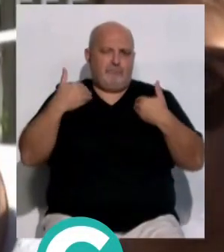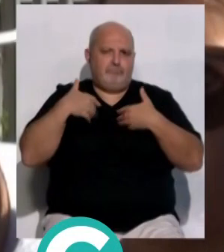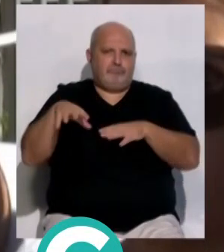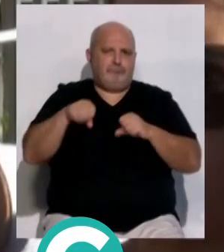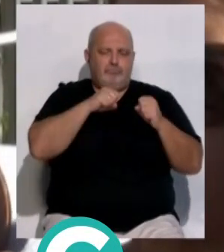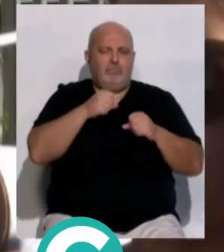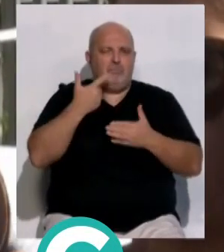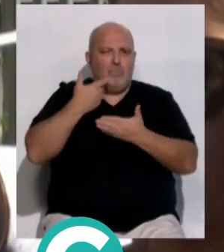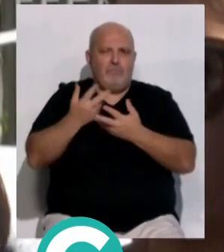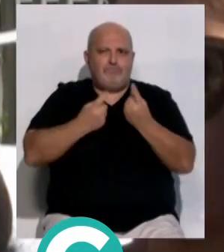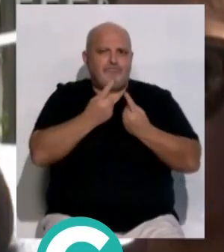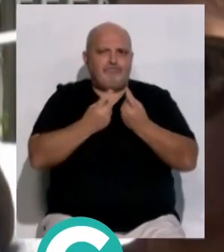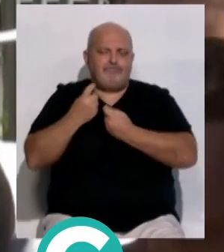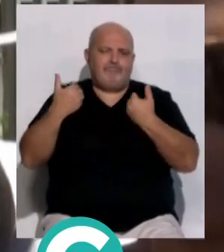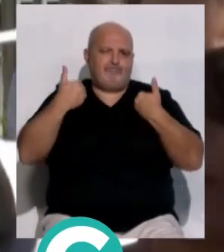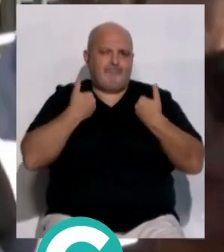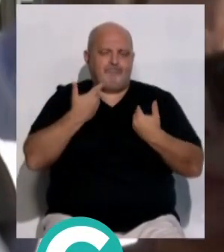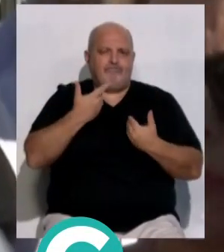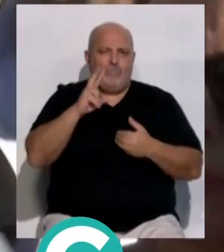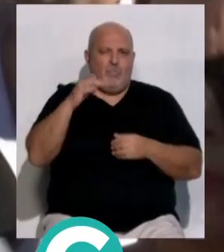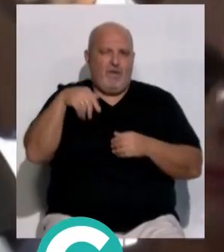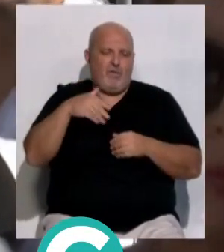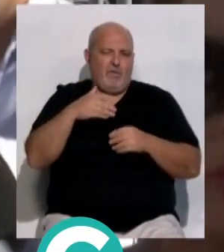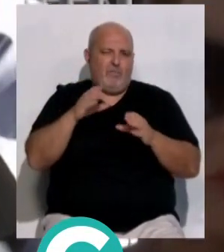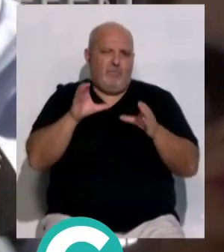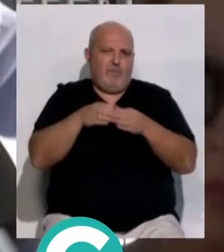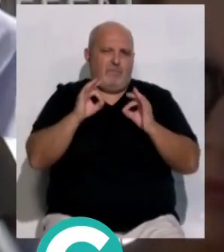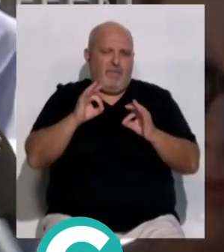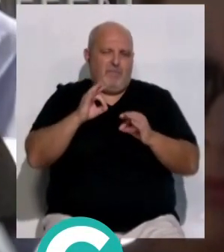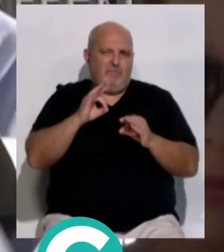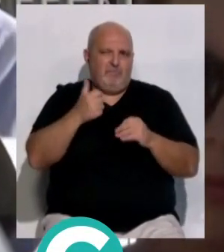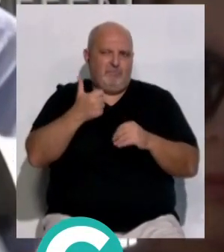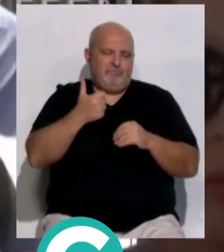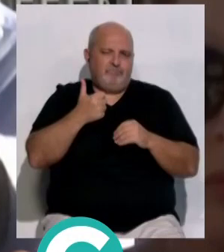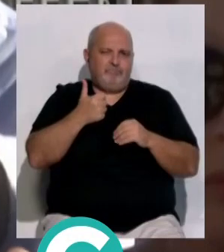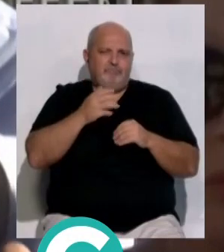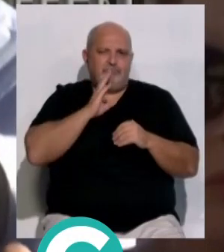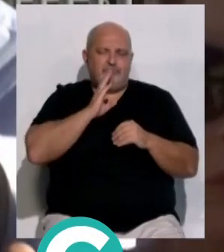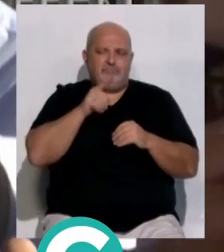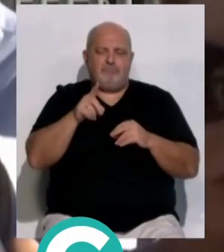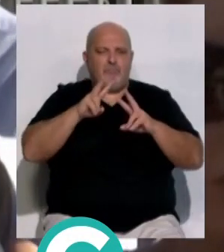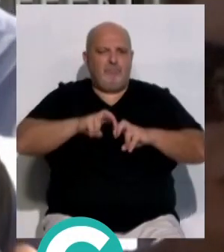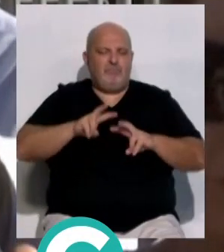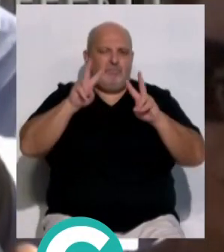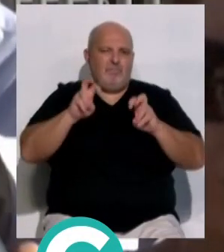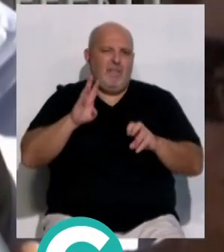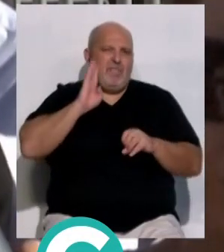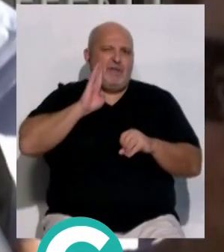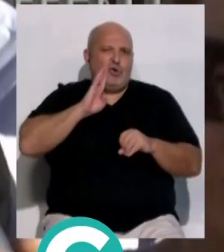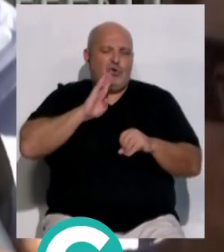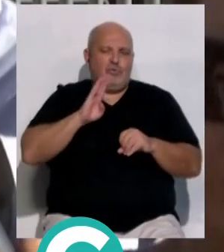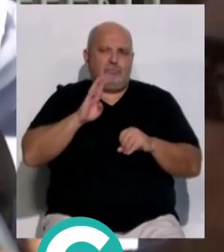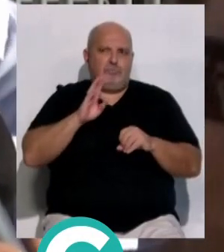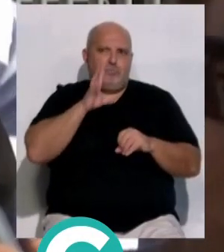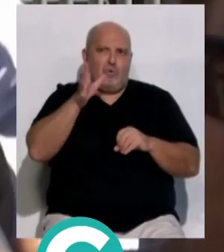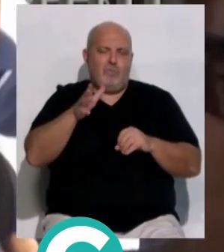ya se están reconstruyendo los hechos por parte de la UFAM, la unidad encargada de investigar los delitos sufridos